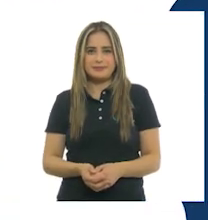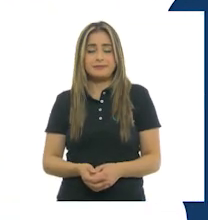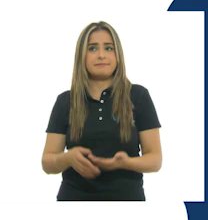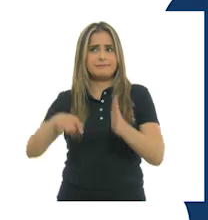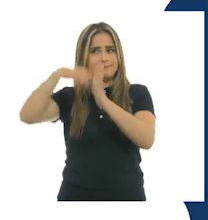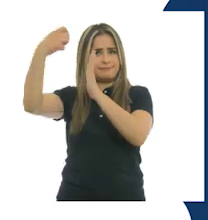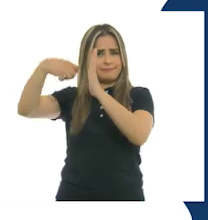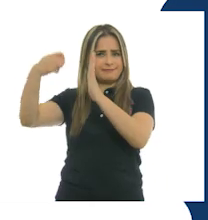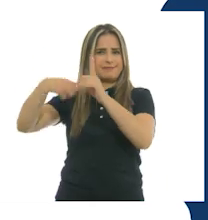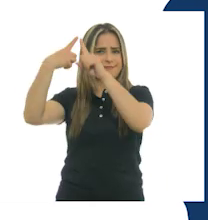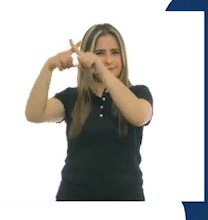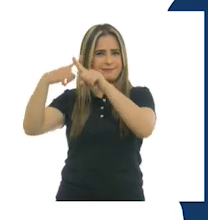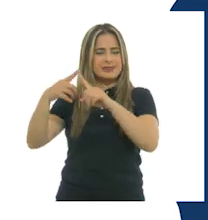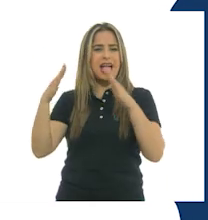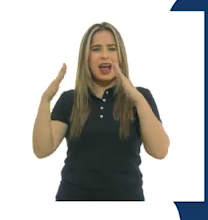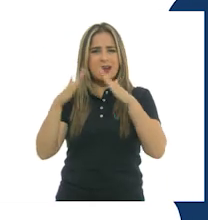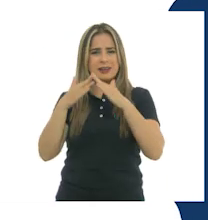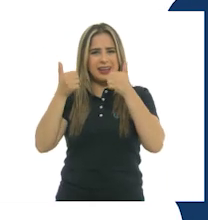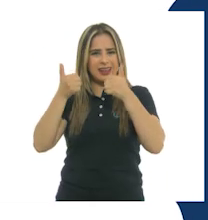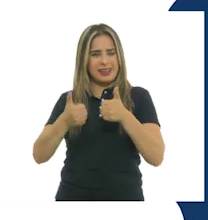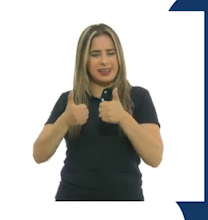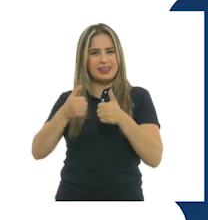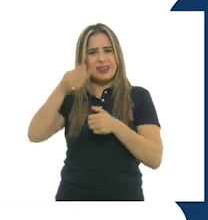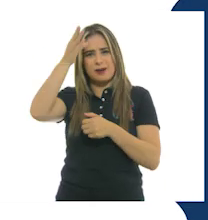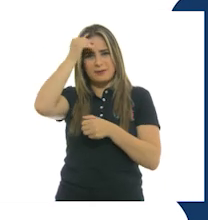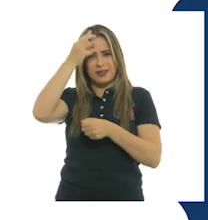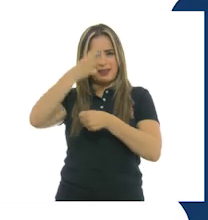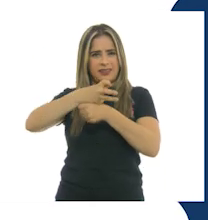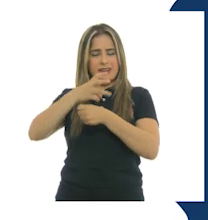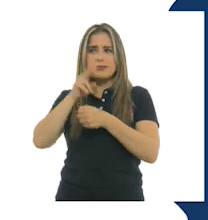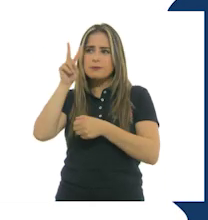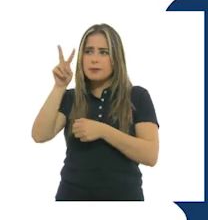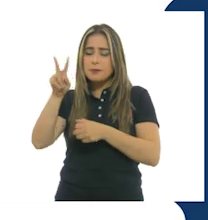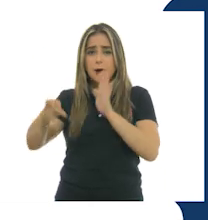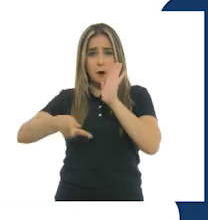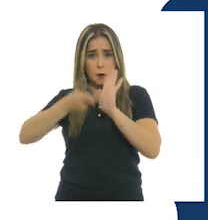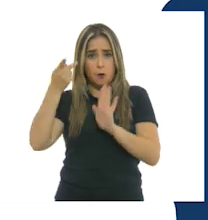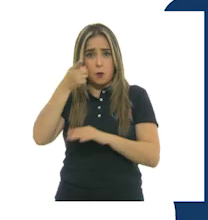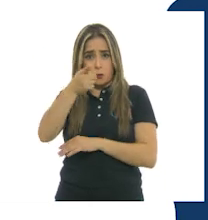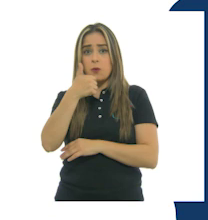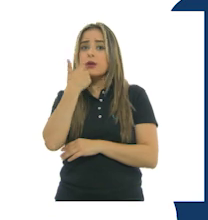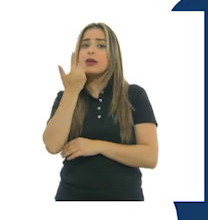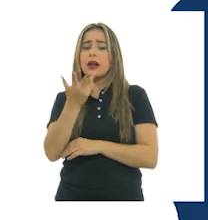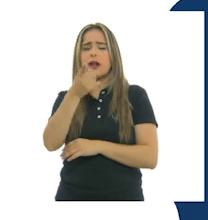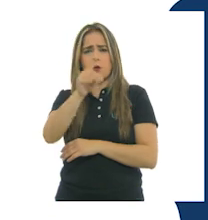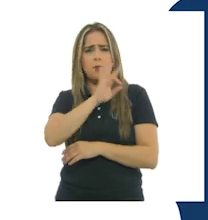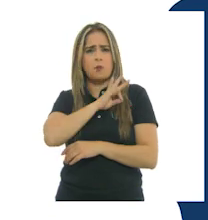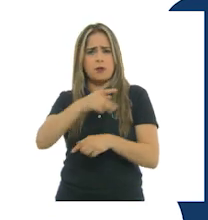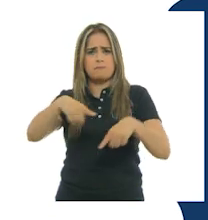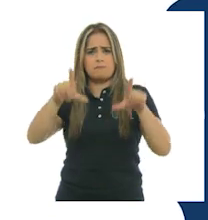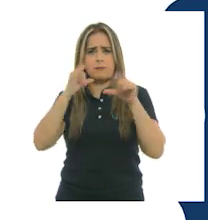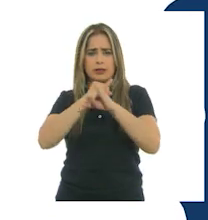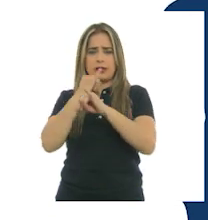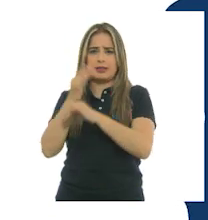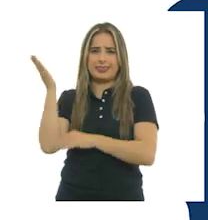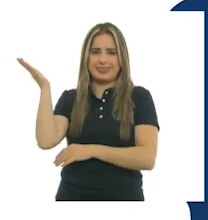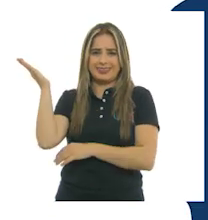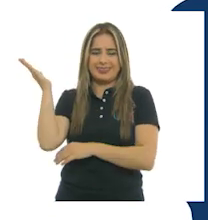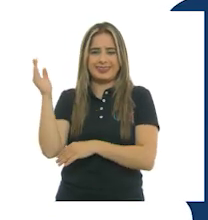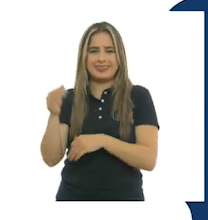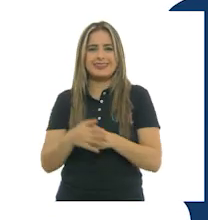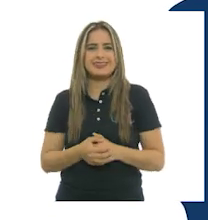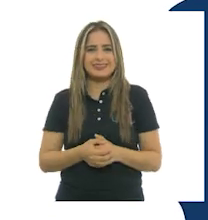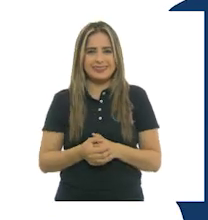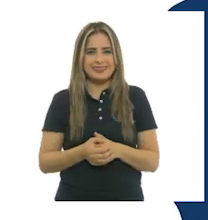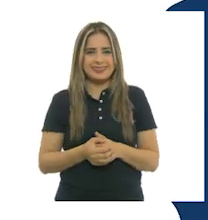Si quieres volver a ver los programas de Aprende en Casa 3, los puedes encontrar en la siguiente liga. Aprende en Casa.sep.gob